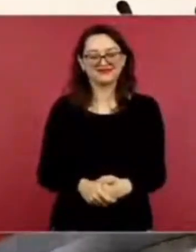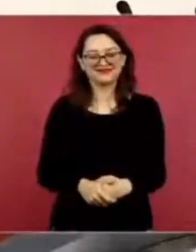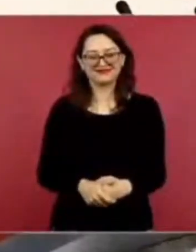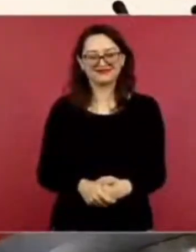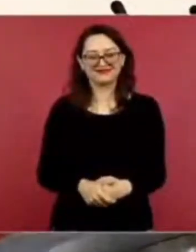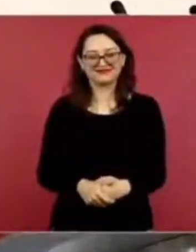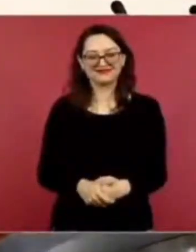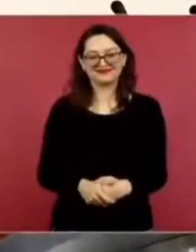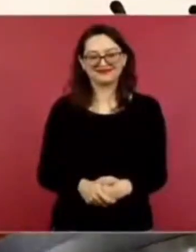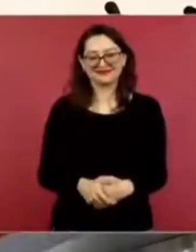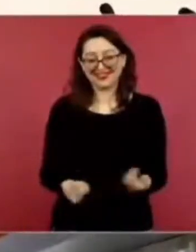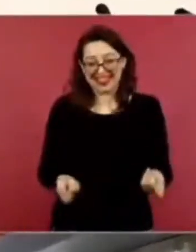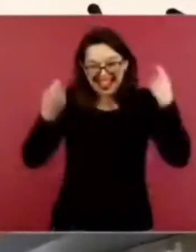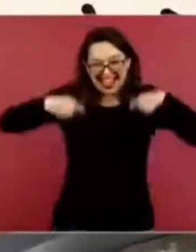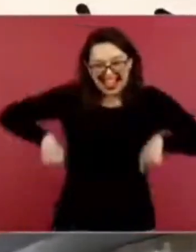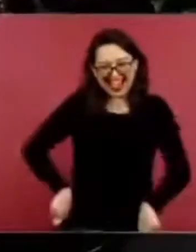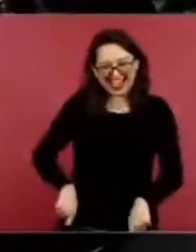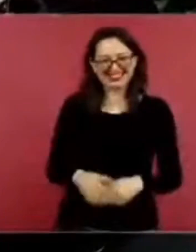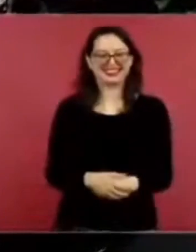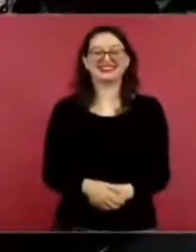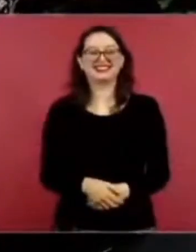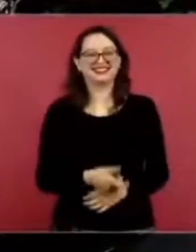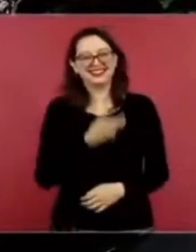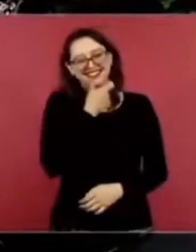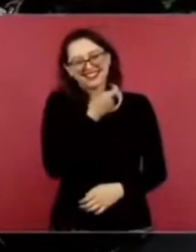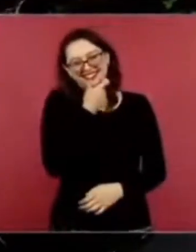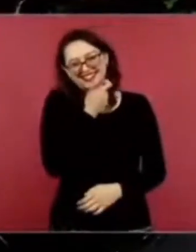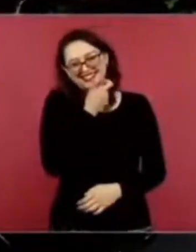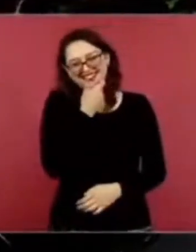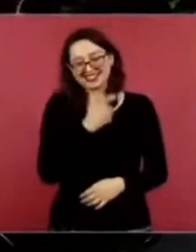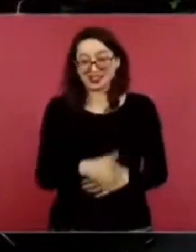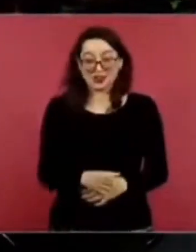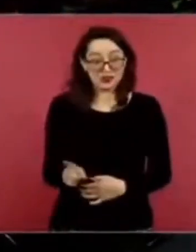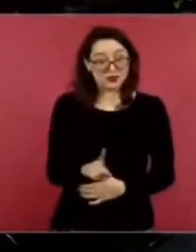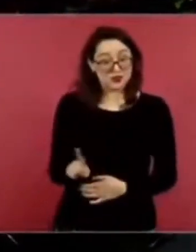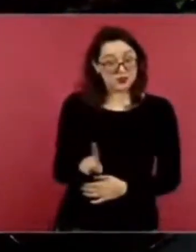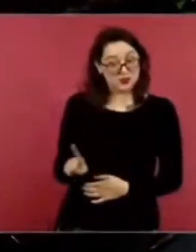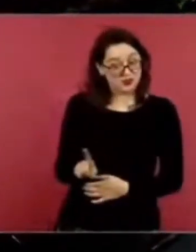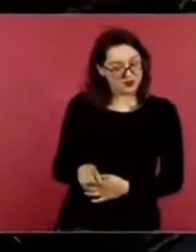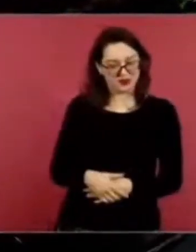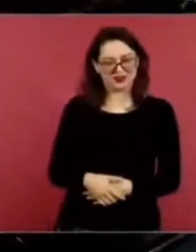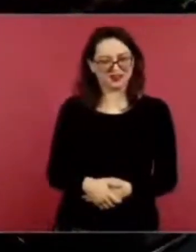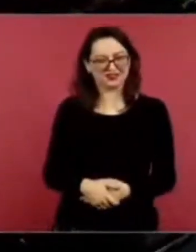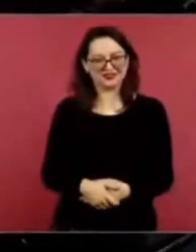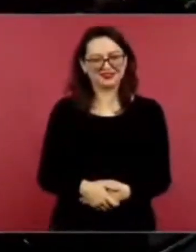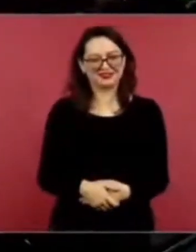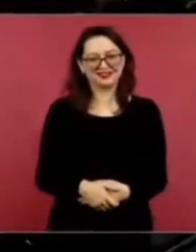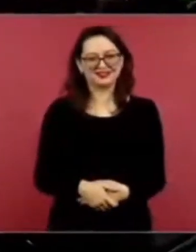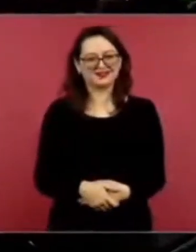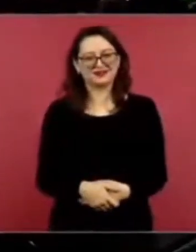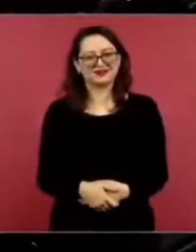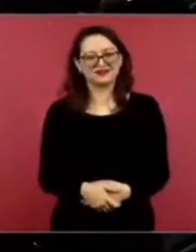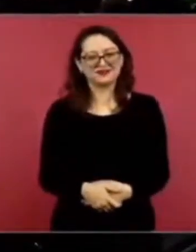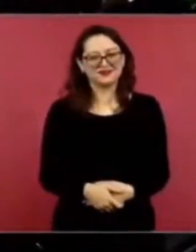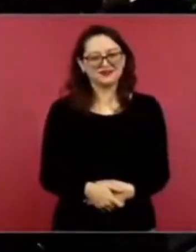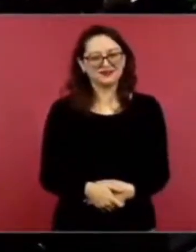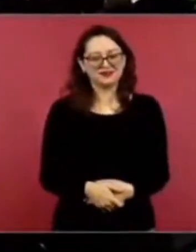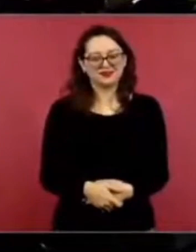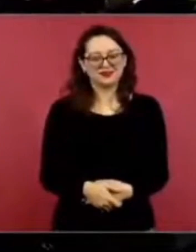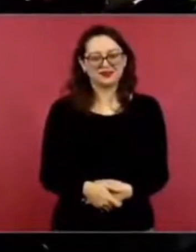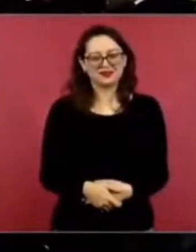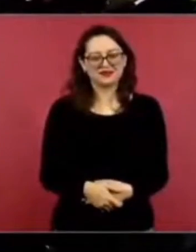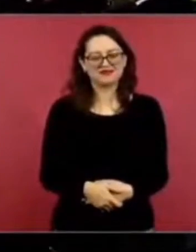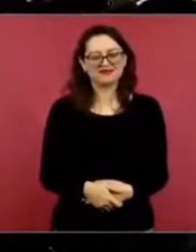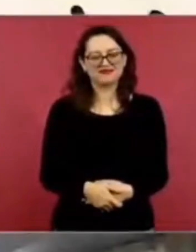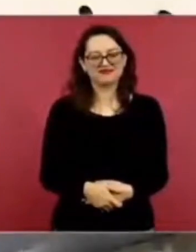Que se la ponga. No, no, saben por qué, este, por qué, este,